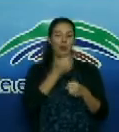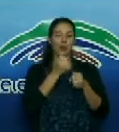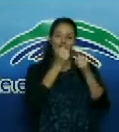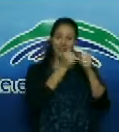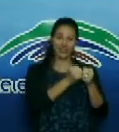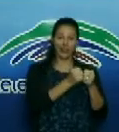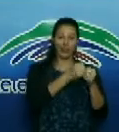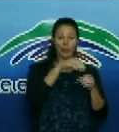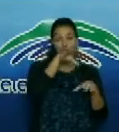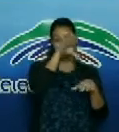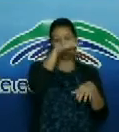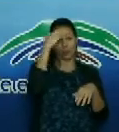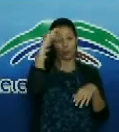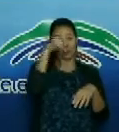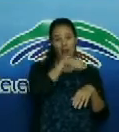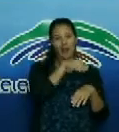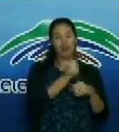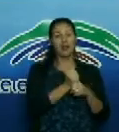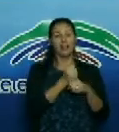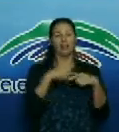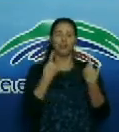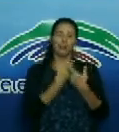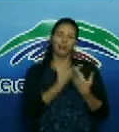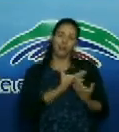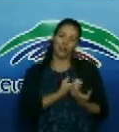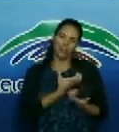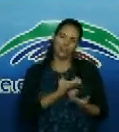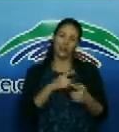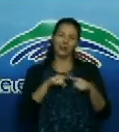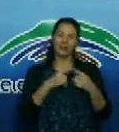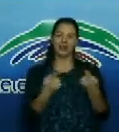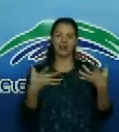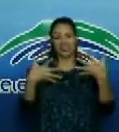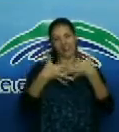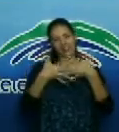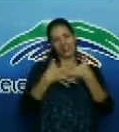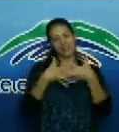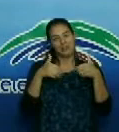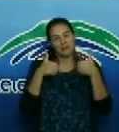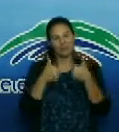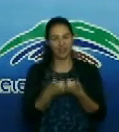partes porque bueno, ya había hecho cierto report con nosotros